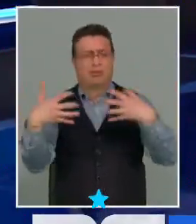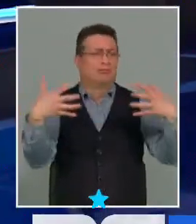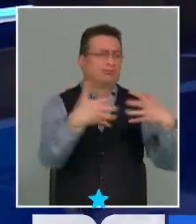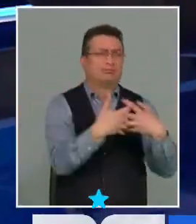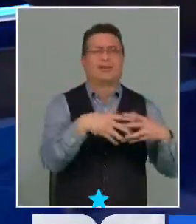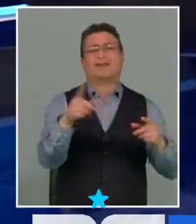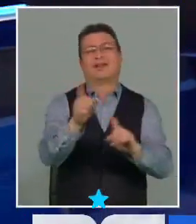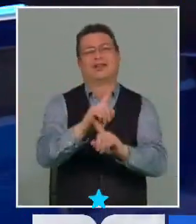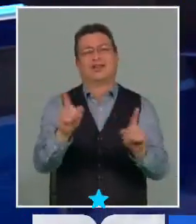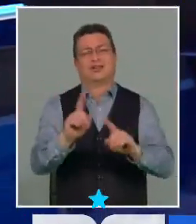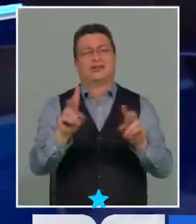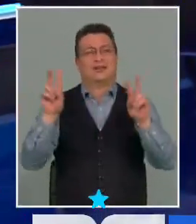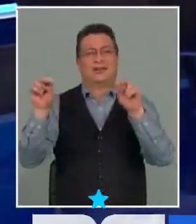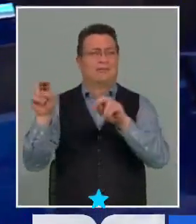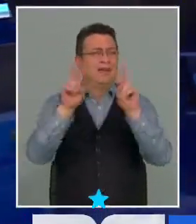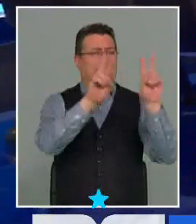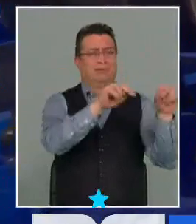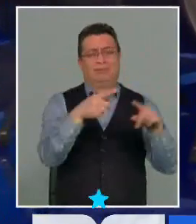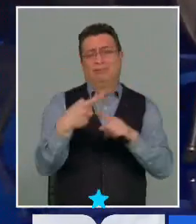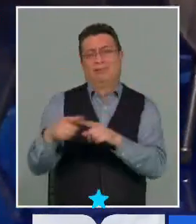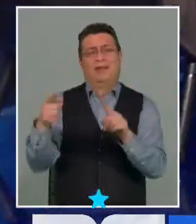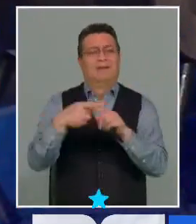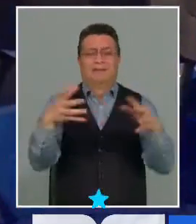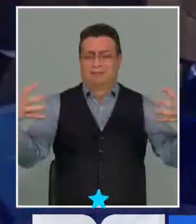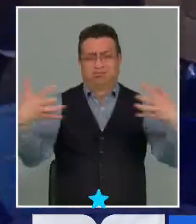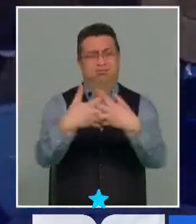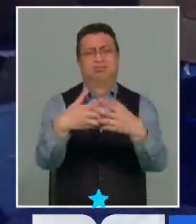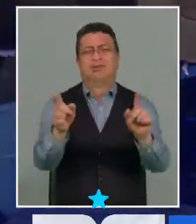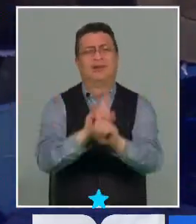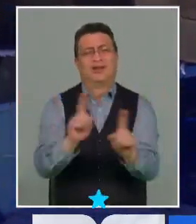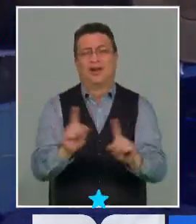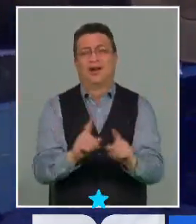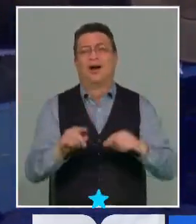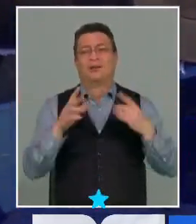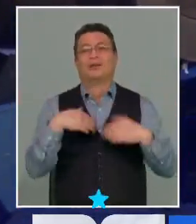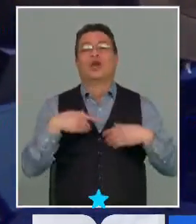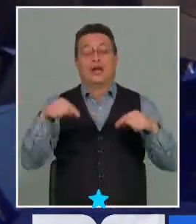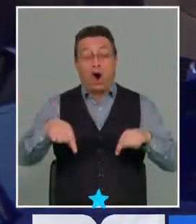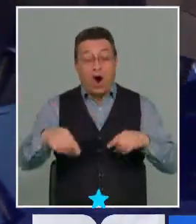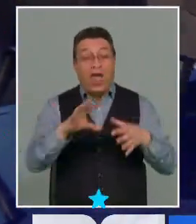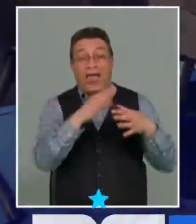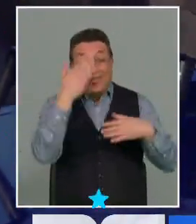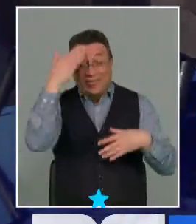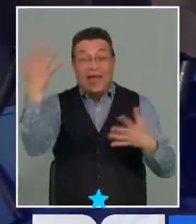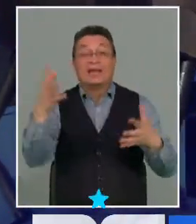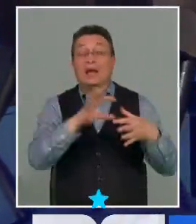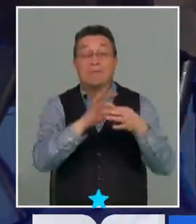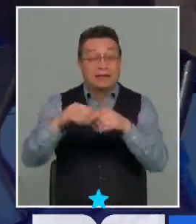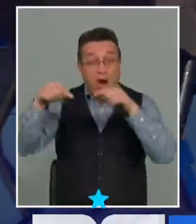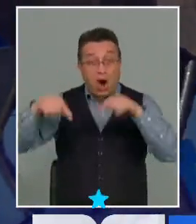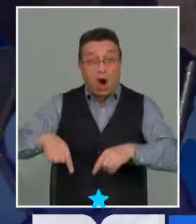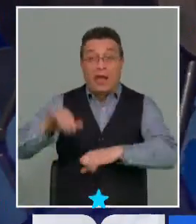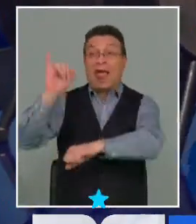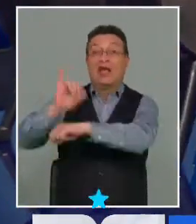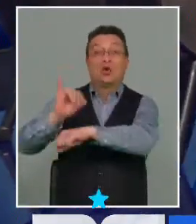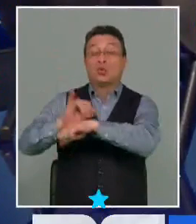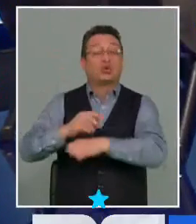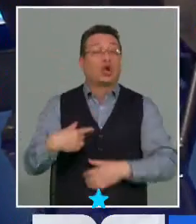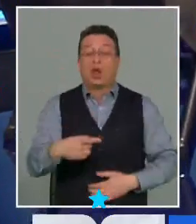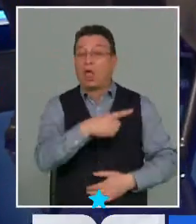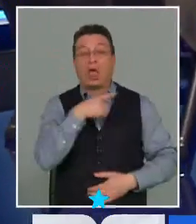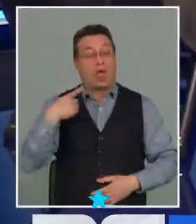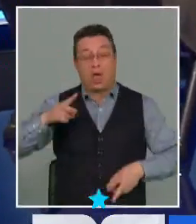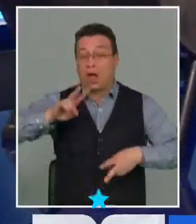no, no creo que estoy mezclando piñones con manzana porque finalmente lo que está pasando hoy día es que hoy día a institucionalidad de Estado no les da el ancho